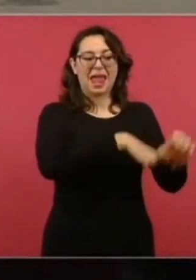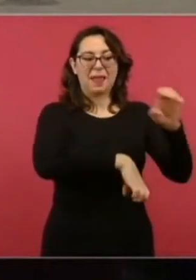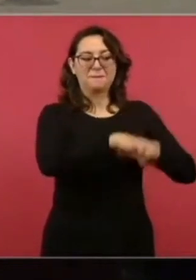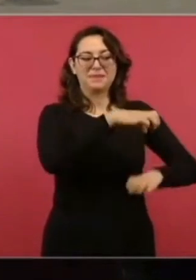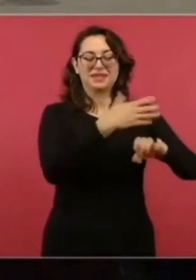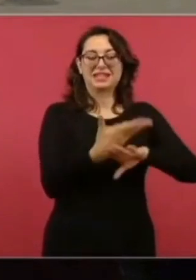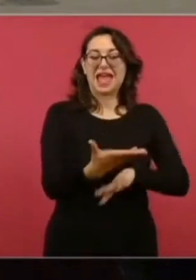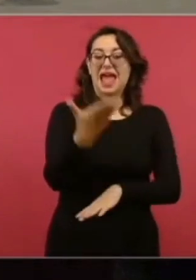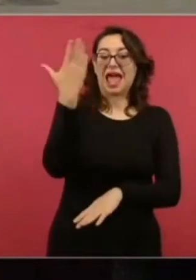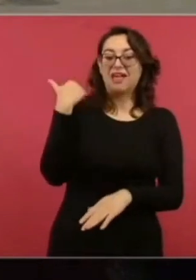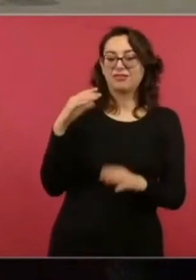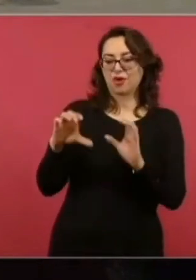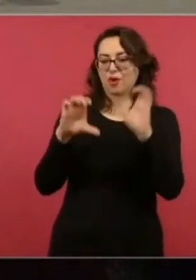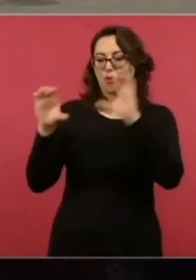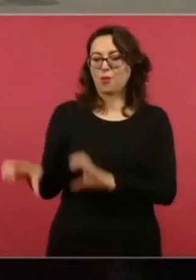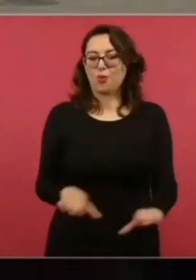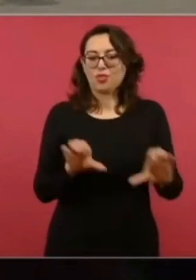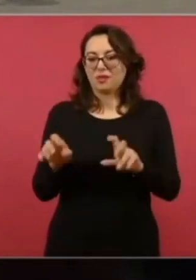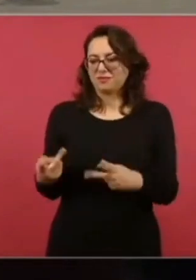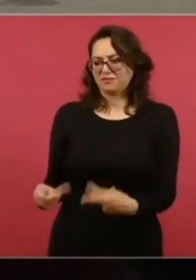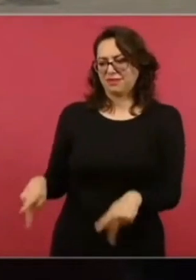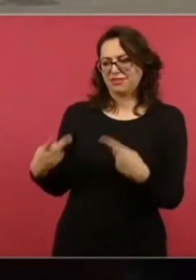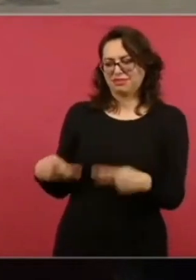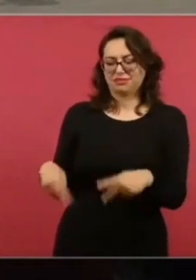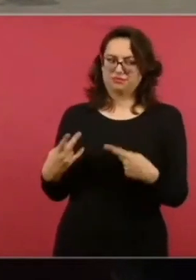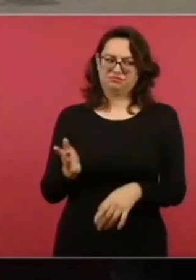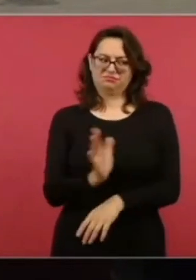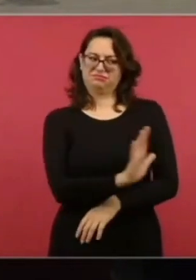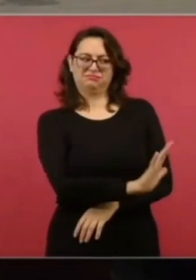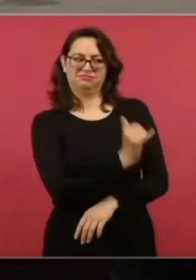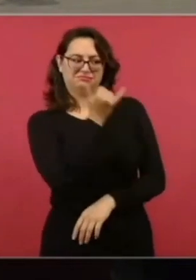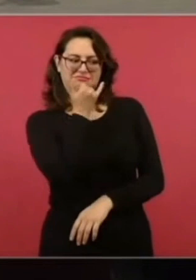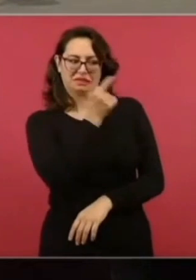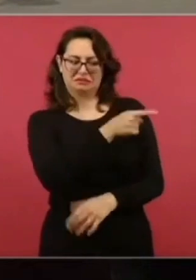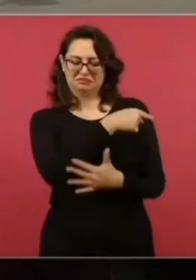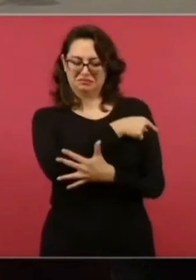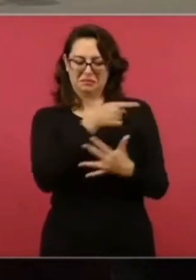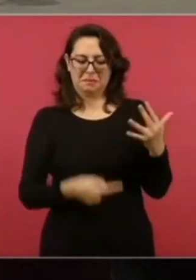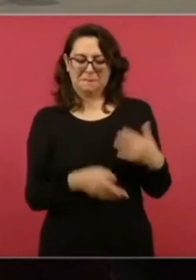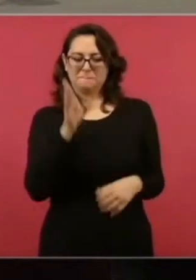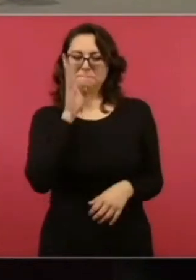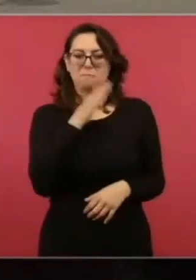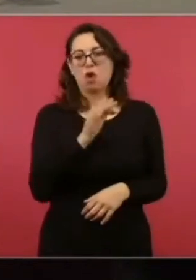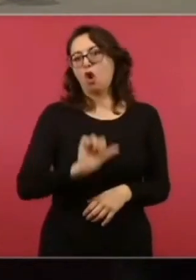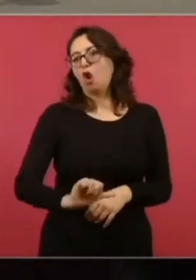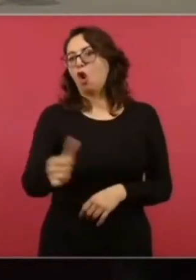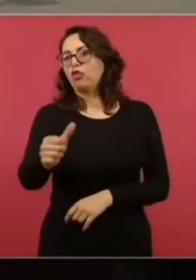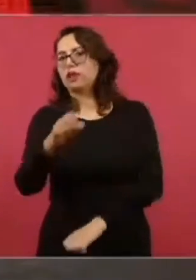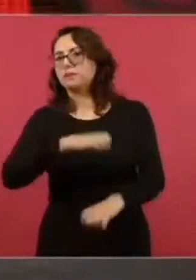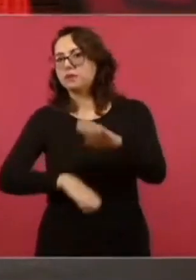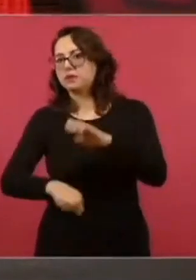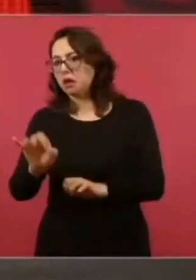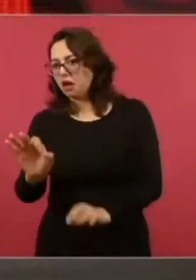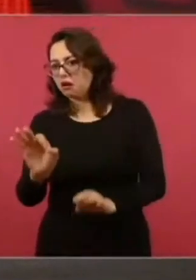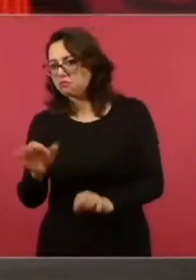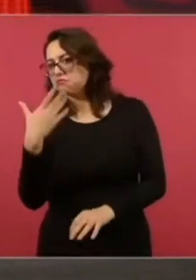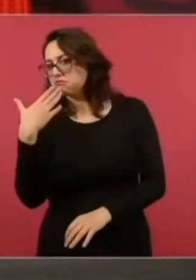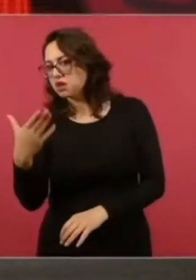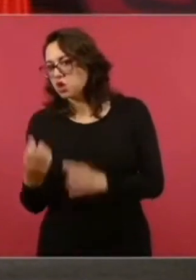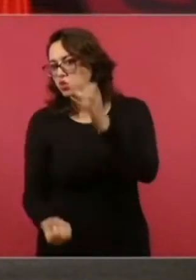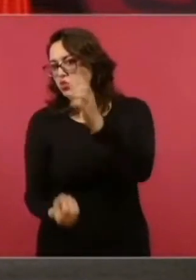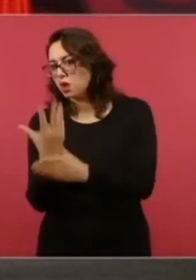licitación pues por no contar con los requisitos suficientes. Pero lo que hacen es pasar este